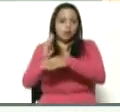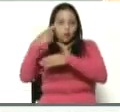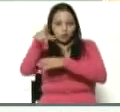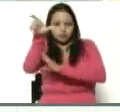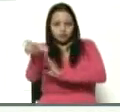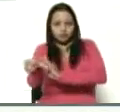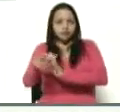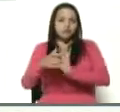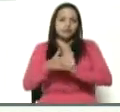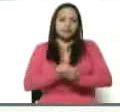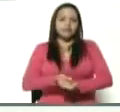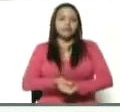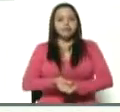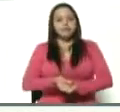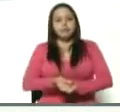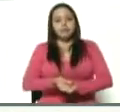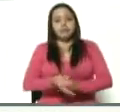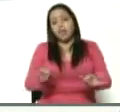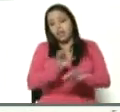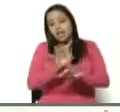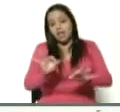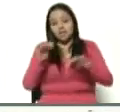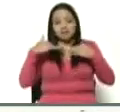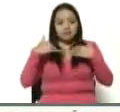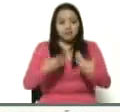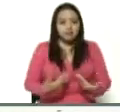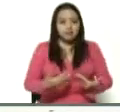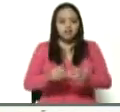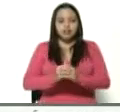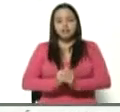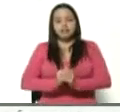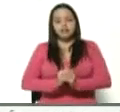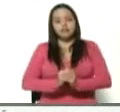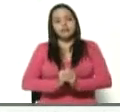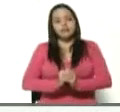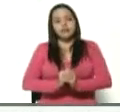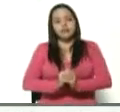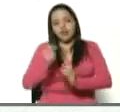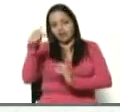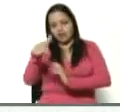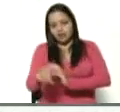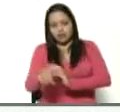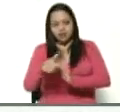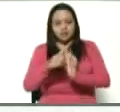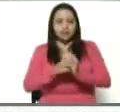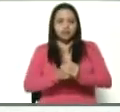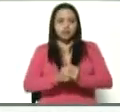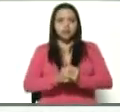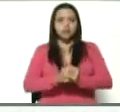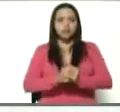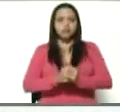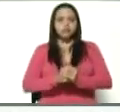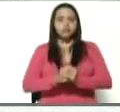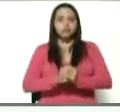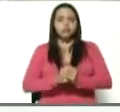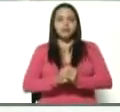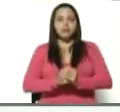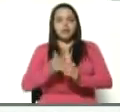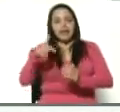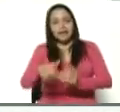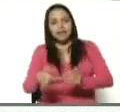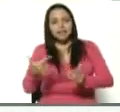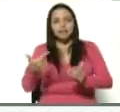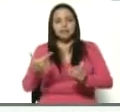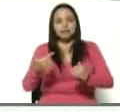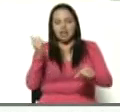Que nadie se rinda en este empeño que